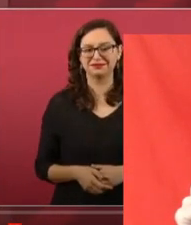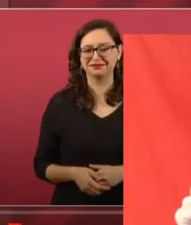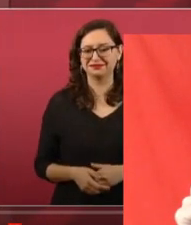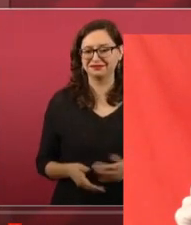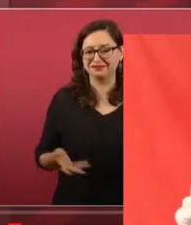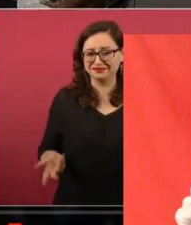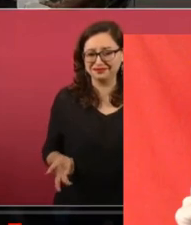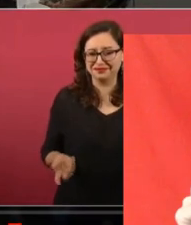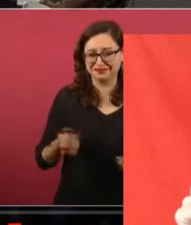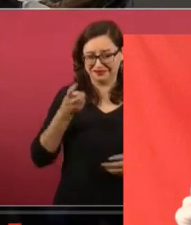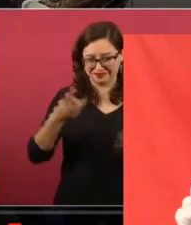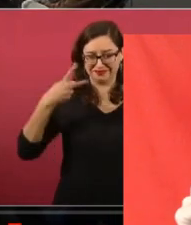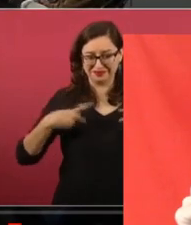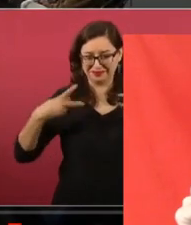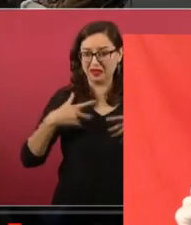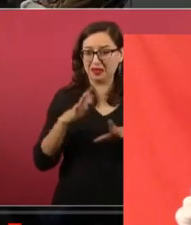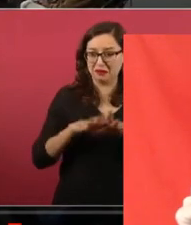van a contar con el apoyo